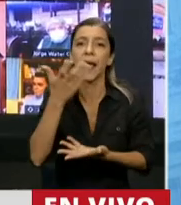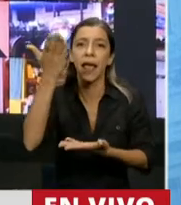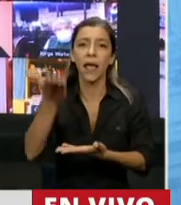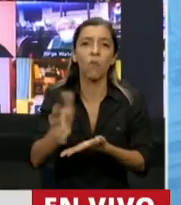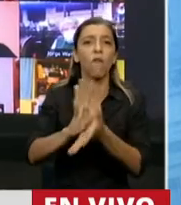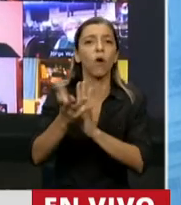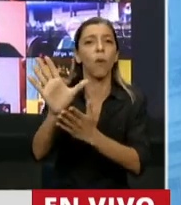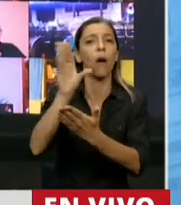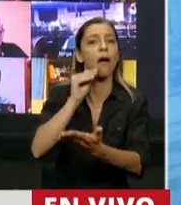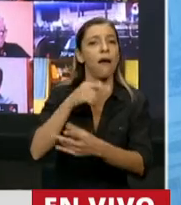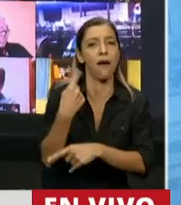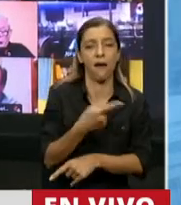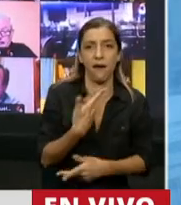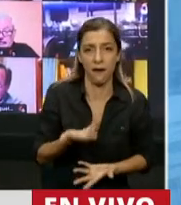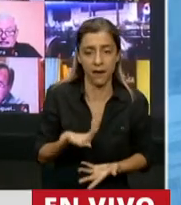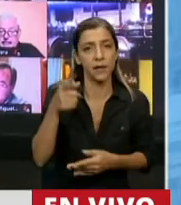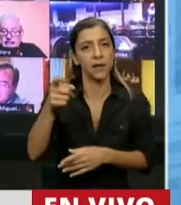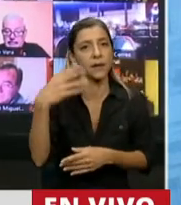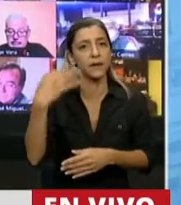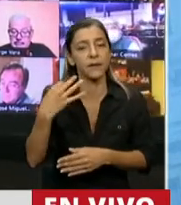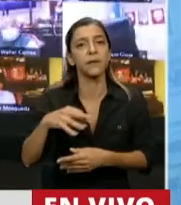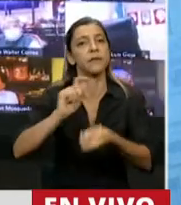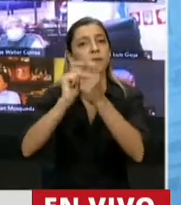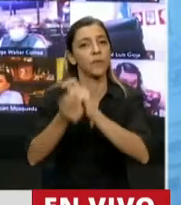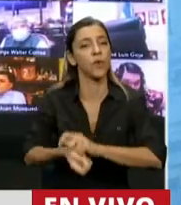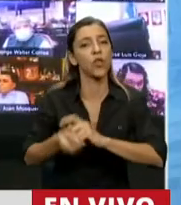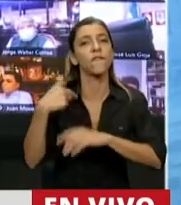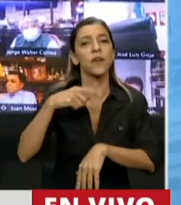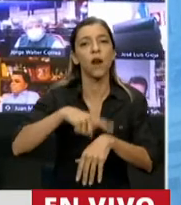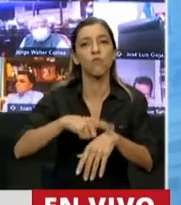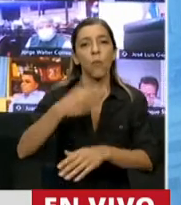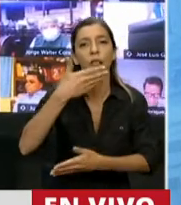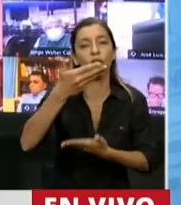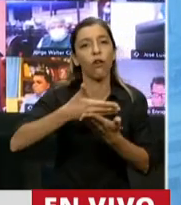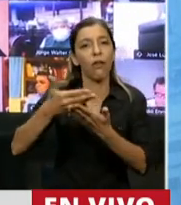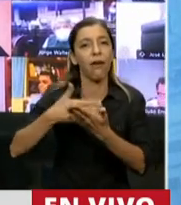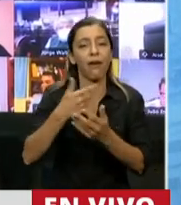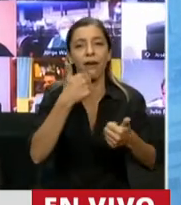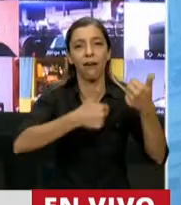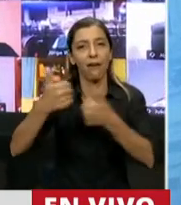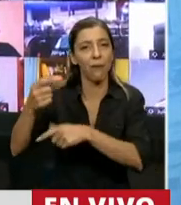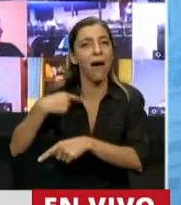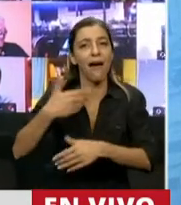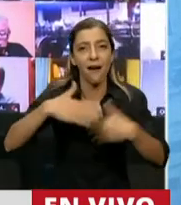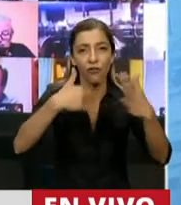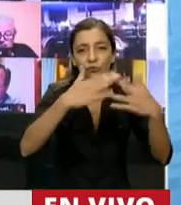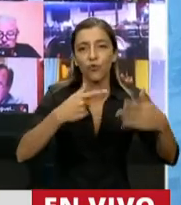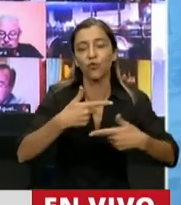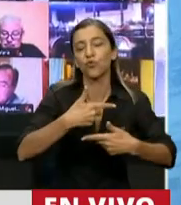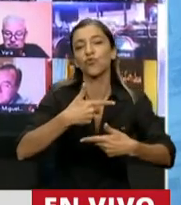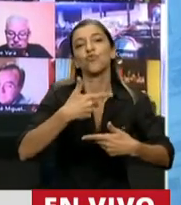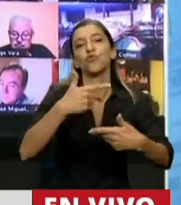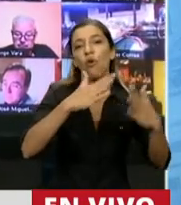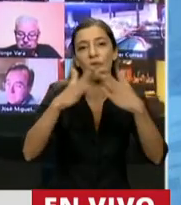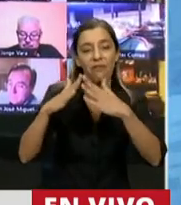Que modifique sus pliegos de contrataciones en obras públicas, en obras civiles, en la construcción de viviendas públicas, por